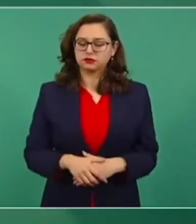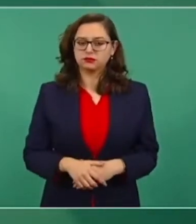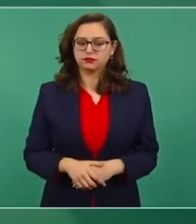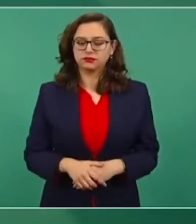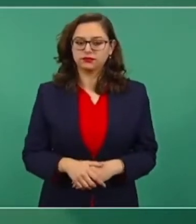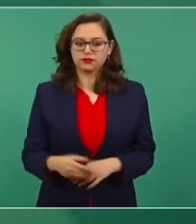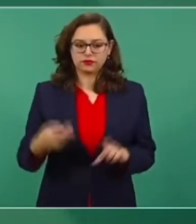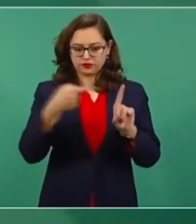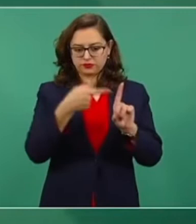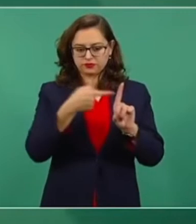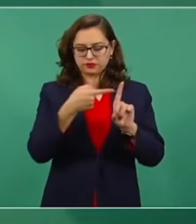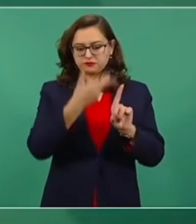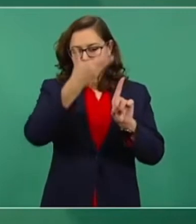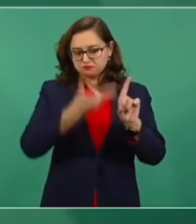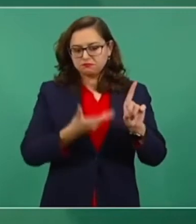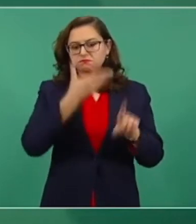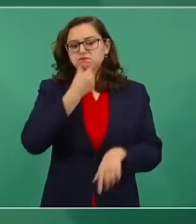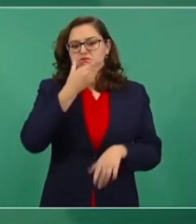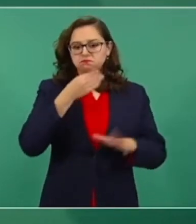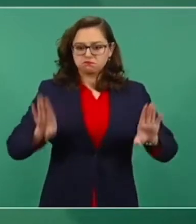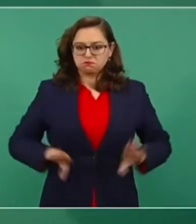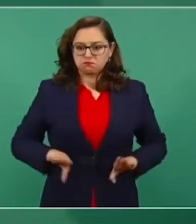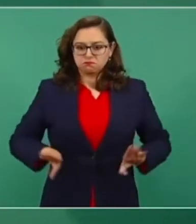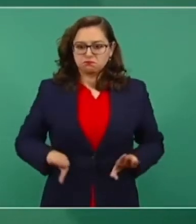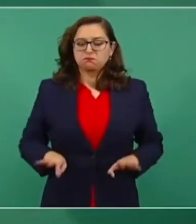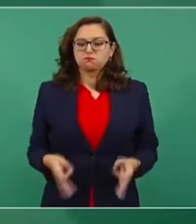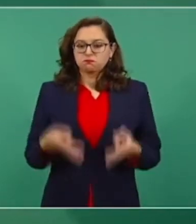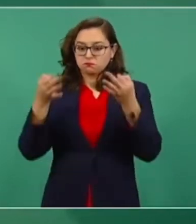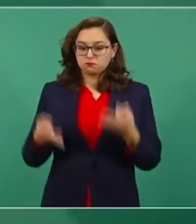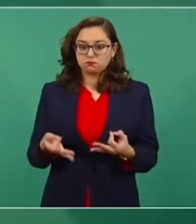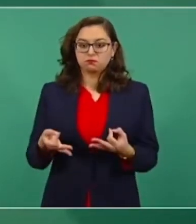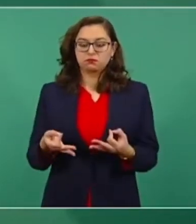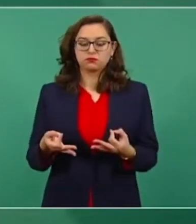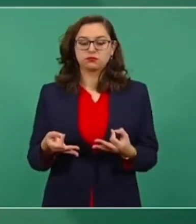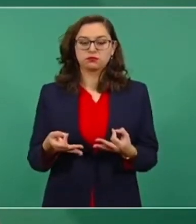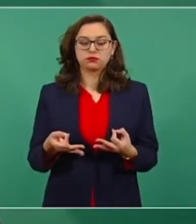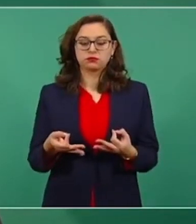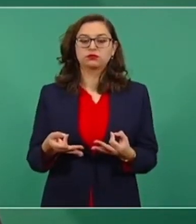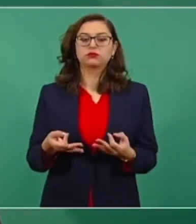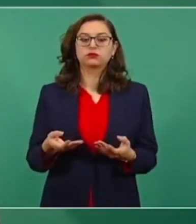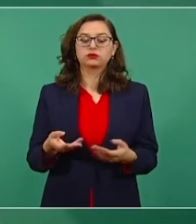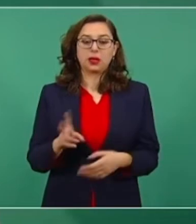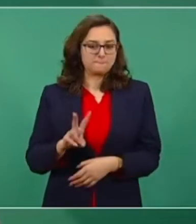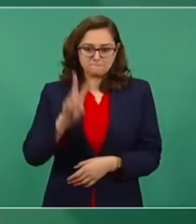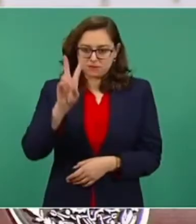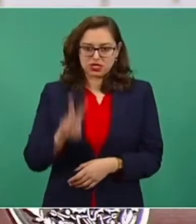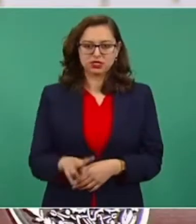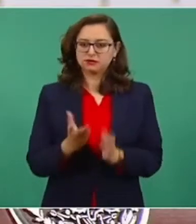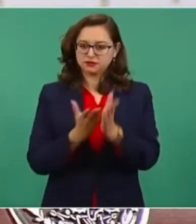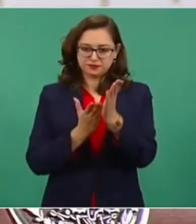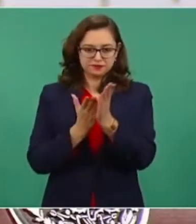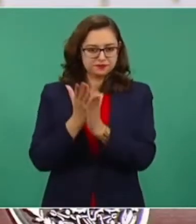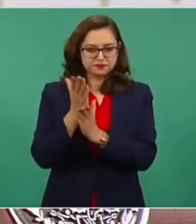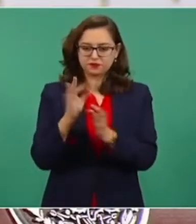Él es un hombre recto, con integridad, es